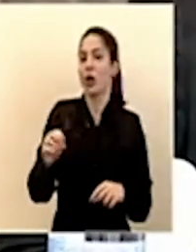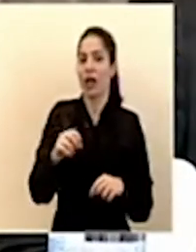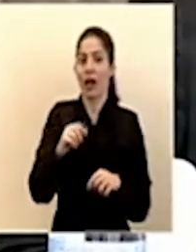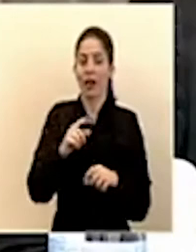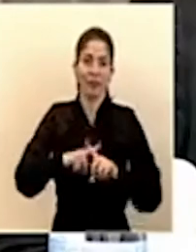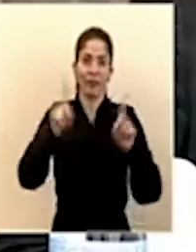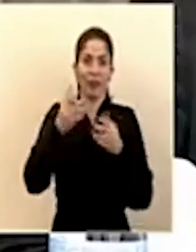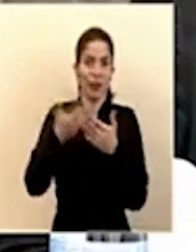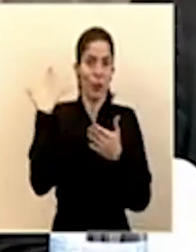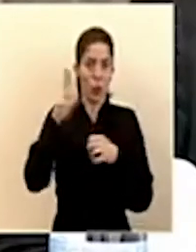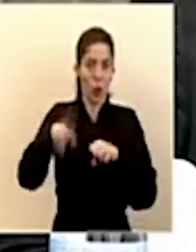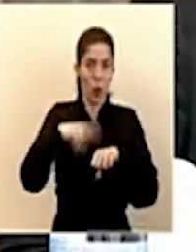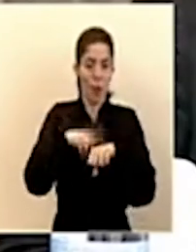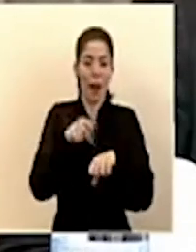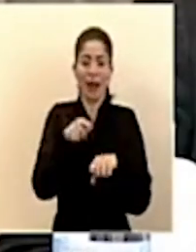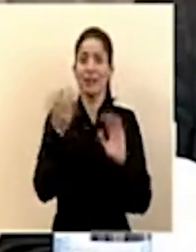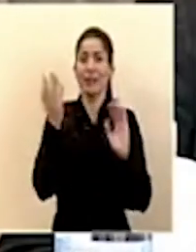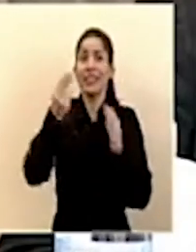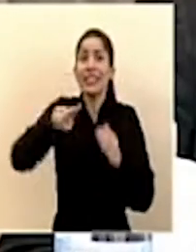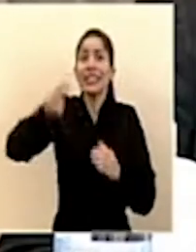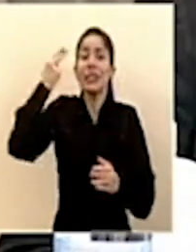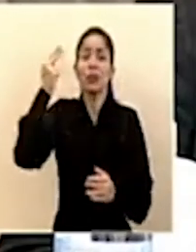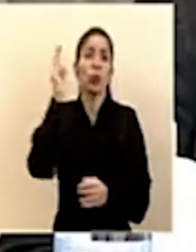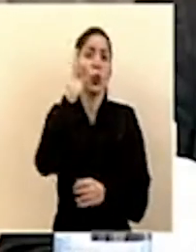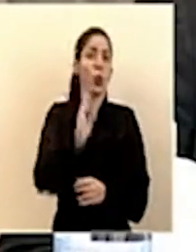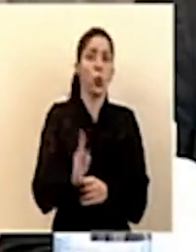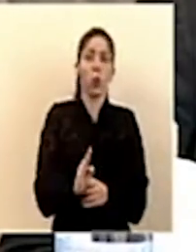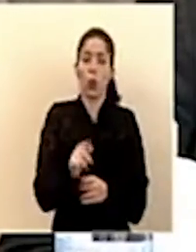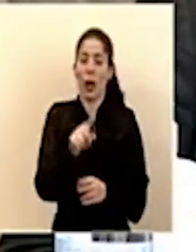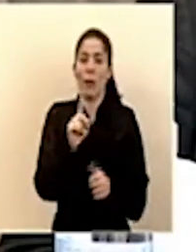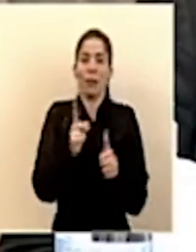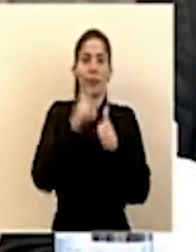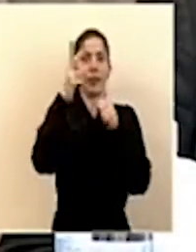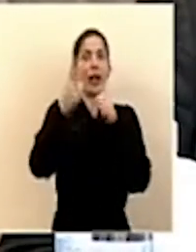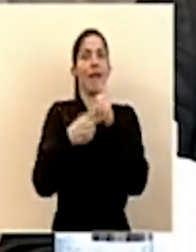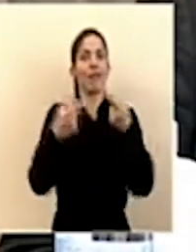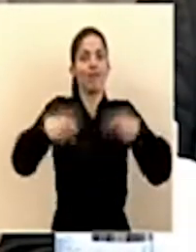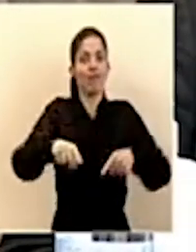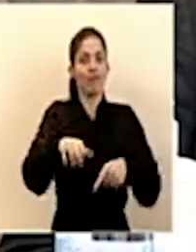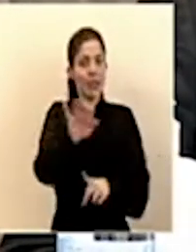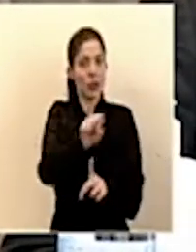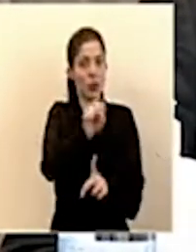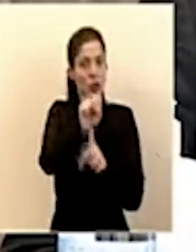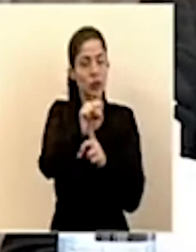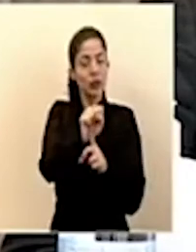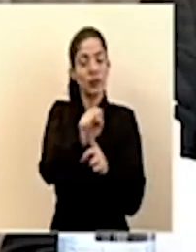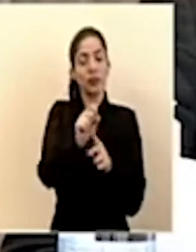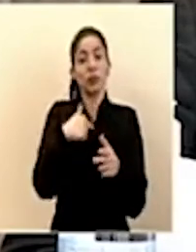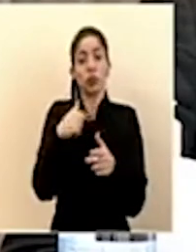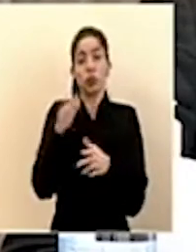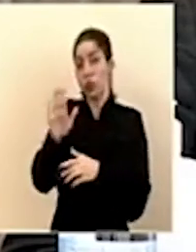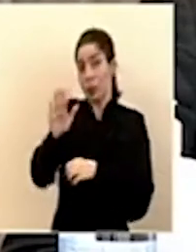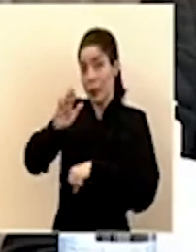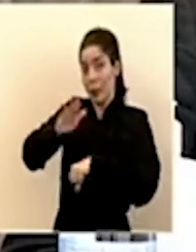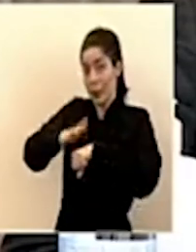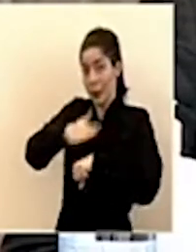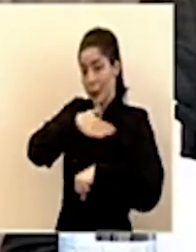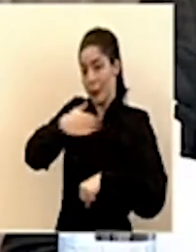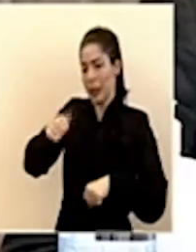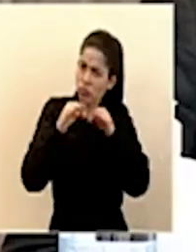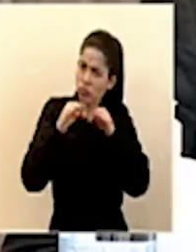precedente en la historia y que es inédita. Yo quisiera, con su permiso, señor presidente,